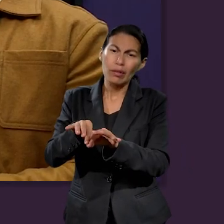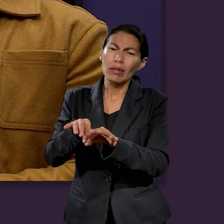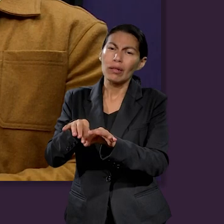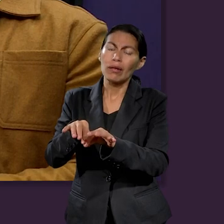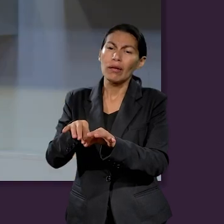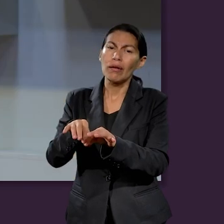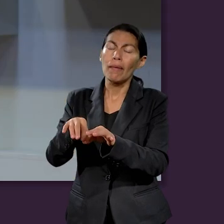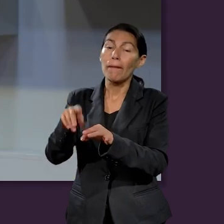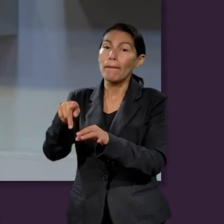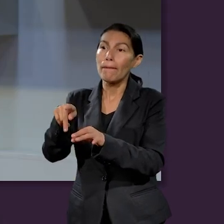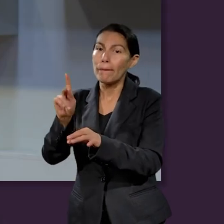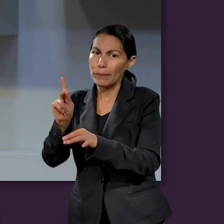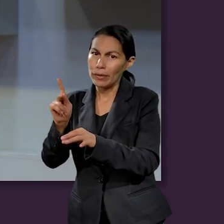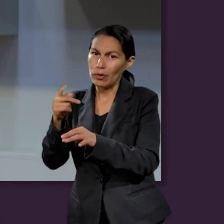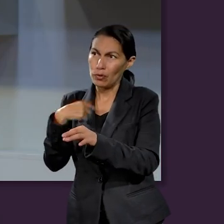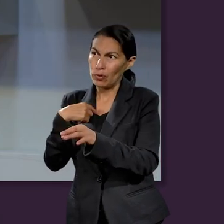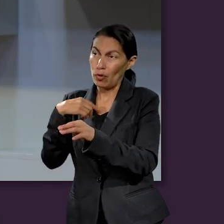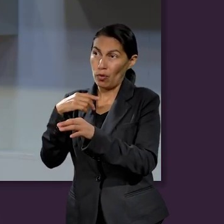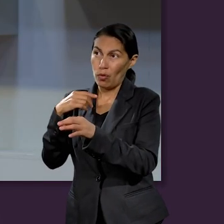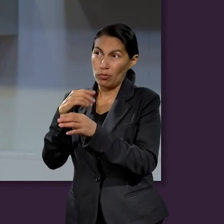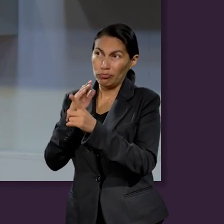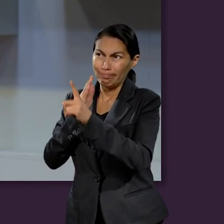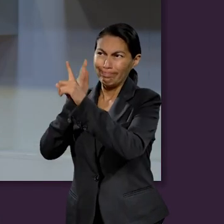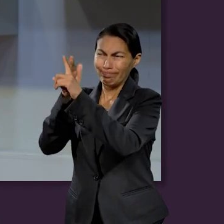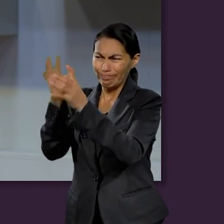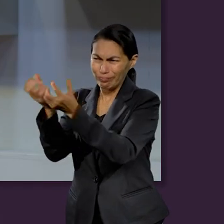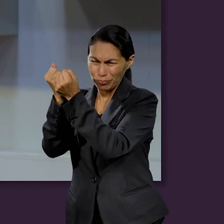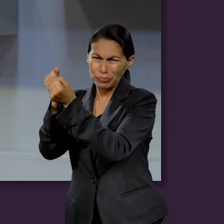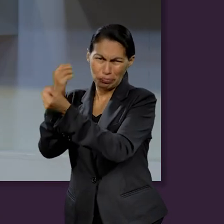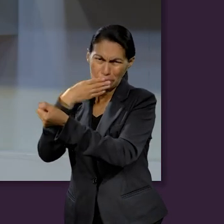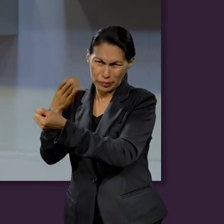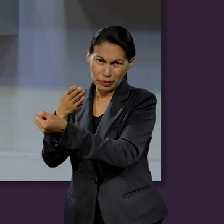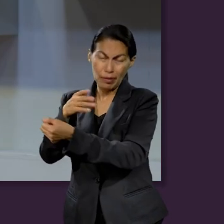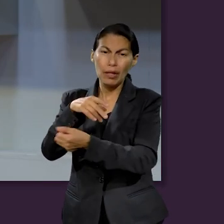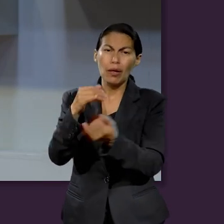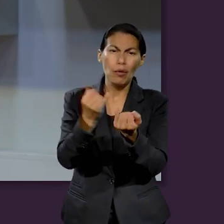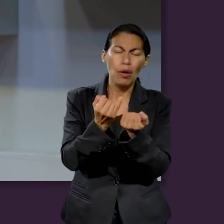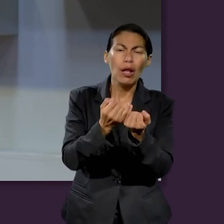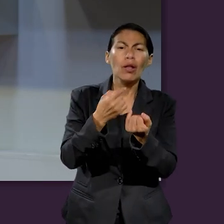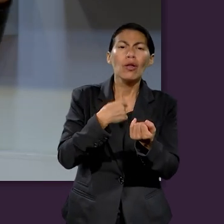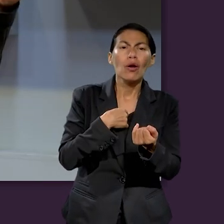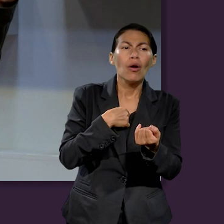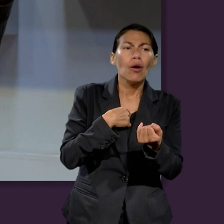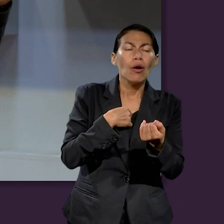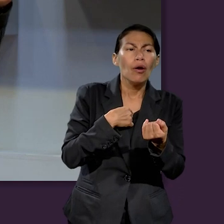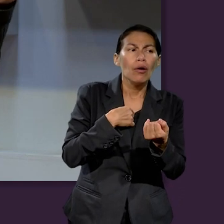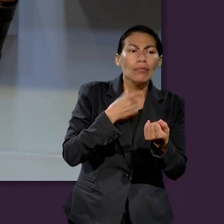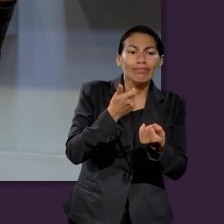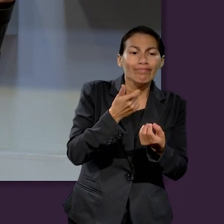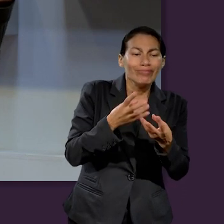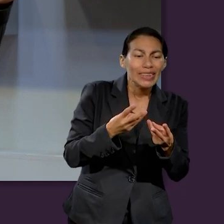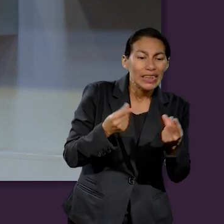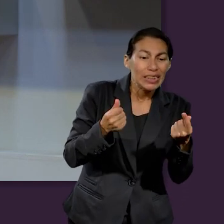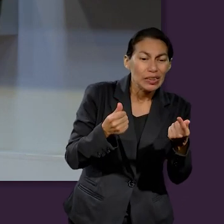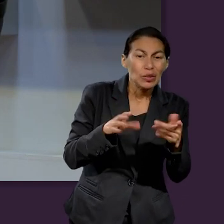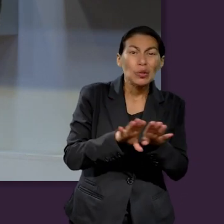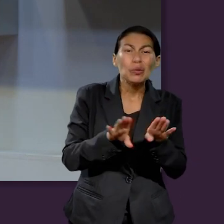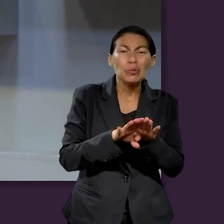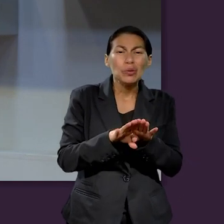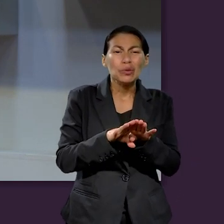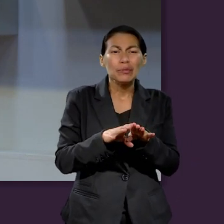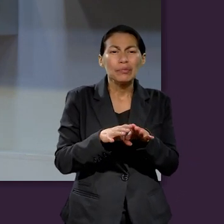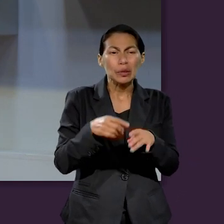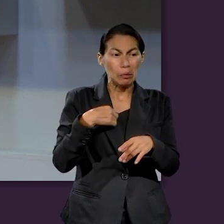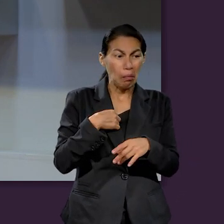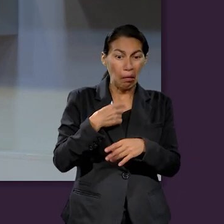lo veo especialmente con ustedes como estudiantes, ¿no? De que dicen, no, pues es que yo no tengo ingresos, pero recibes dinero de casa, ¿no? Y cómo organizan su dinero, lo poco,